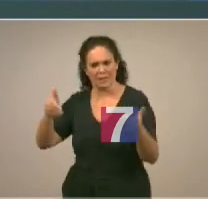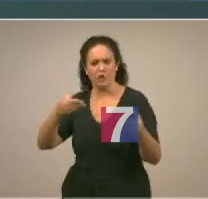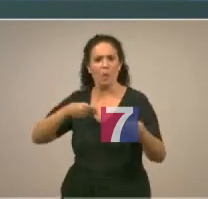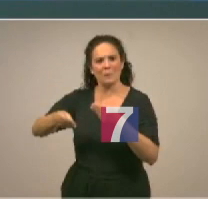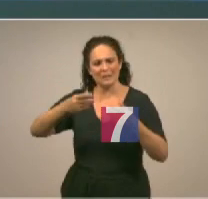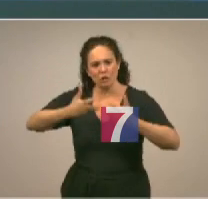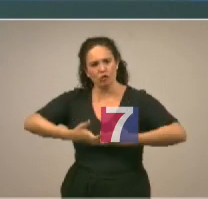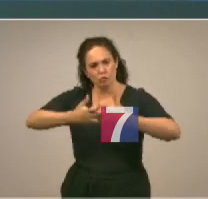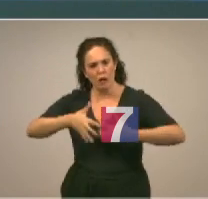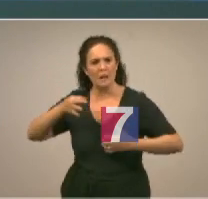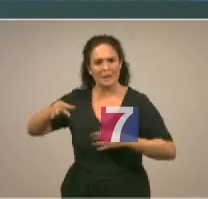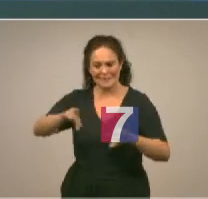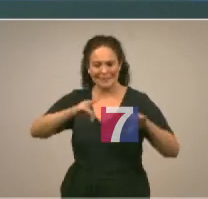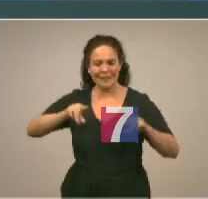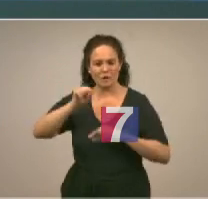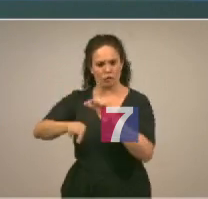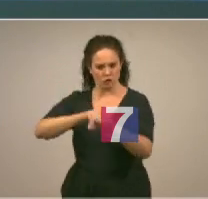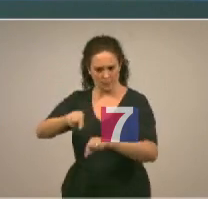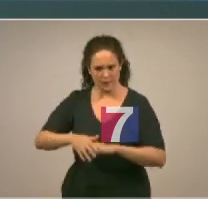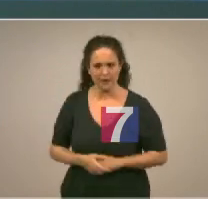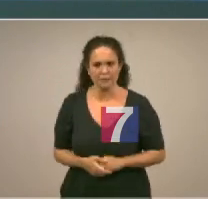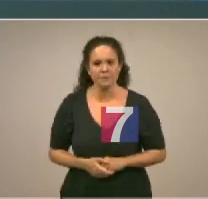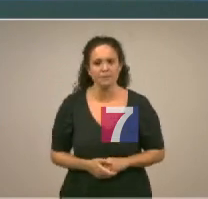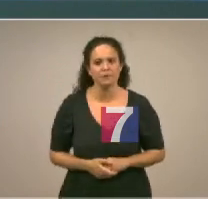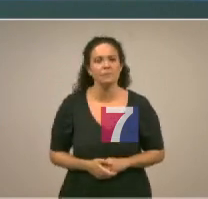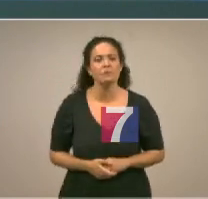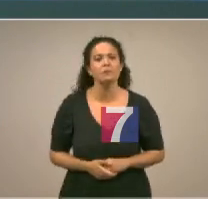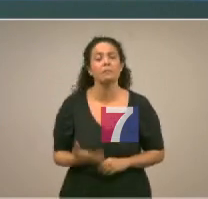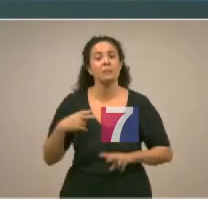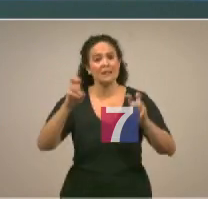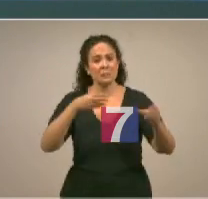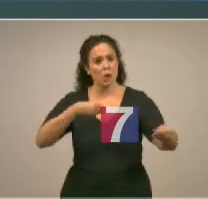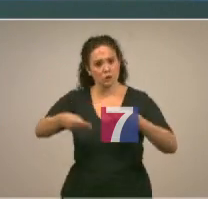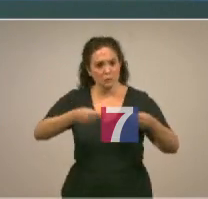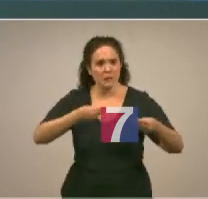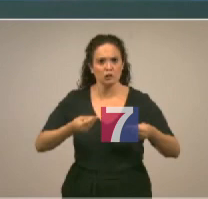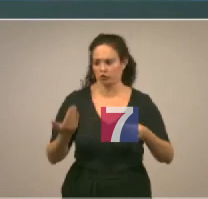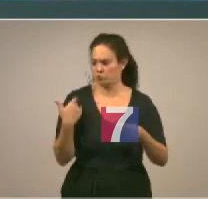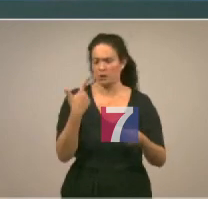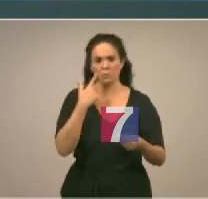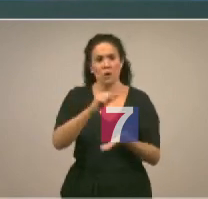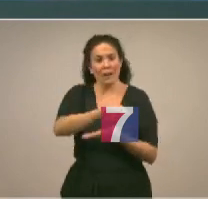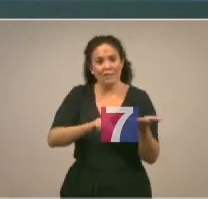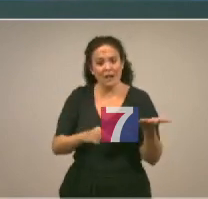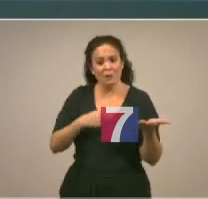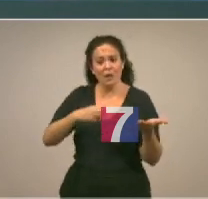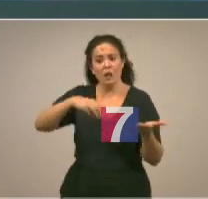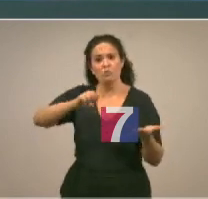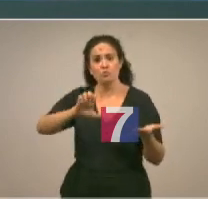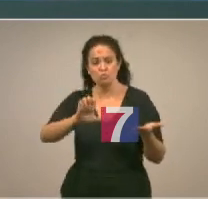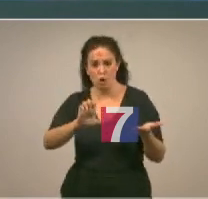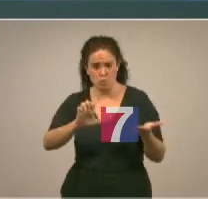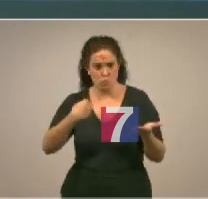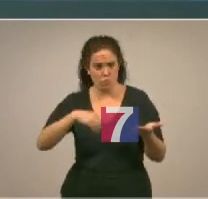industrial y en tierras contaminadas y en relación con el tema de los plásticos que nos ocupaba en la firma del MOU se han